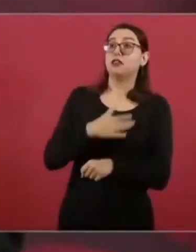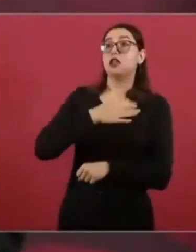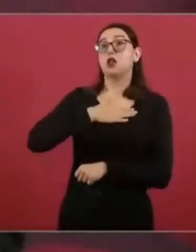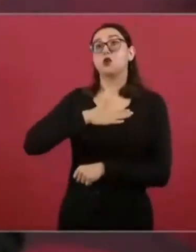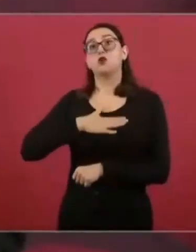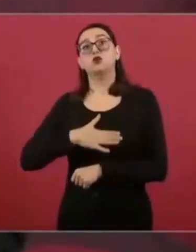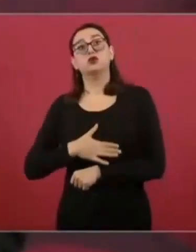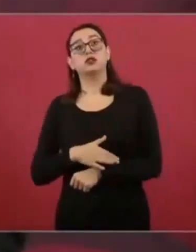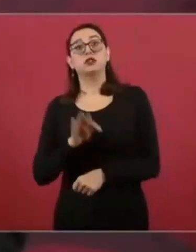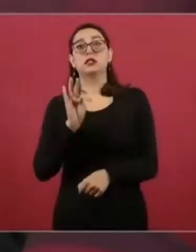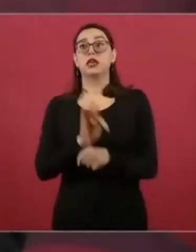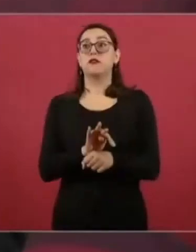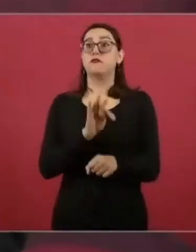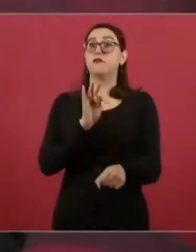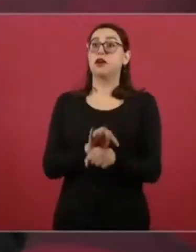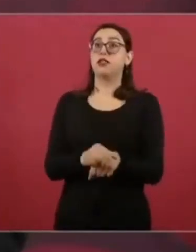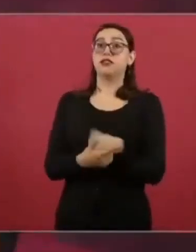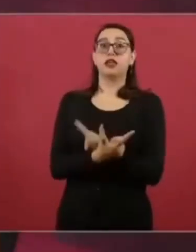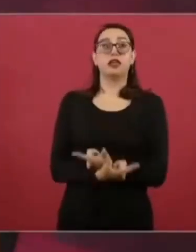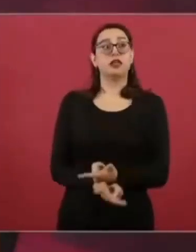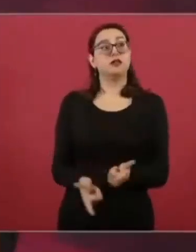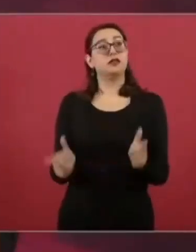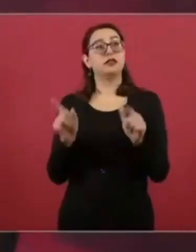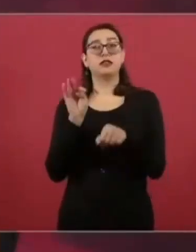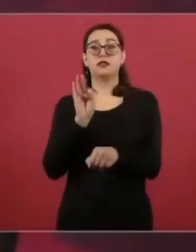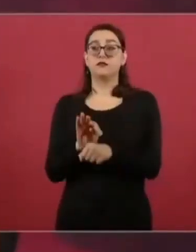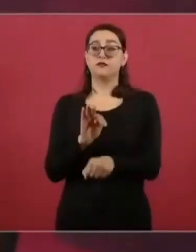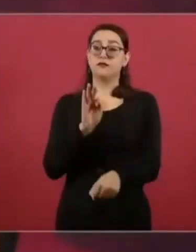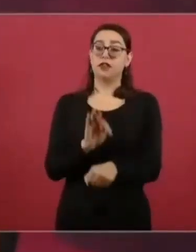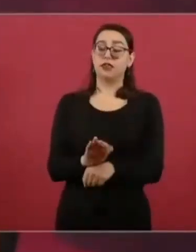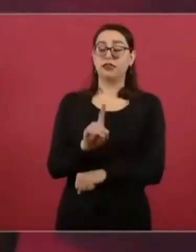de la democracia.